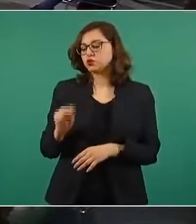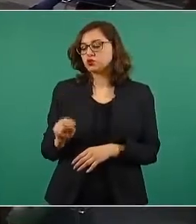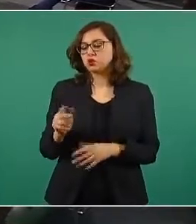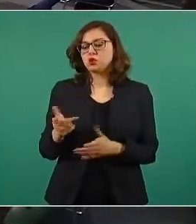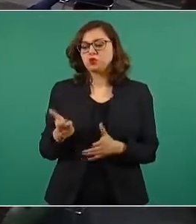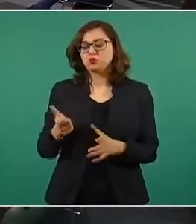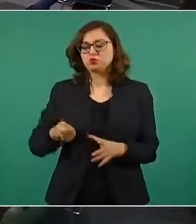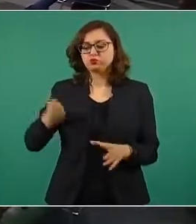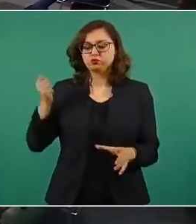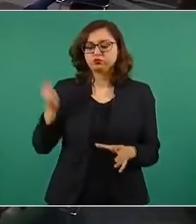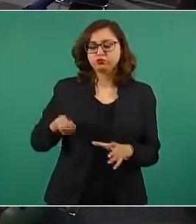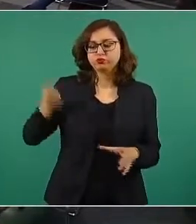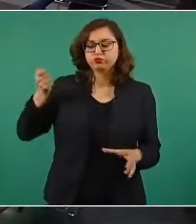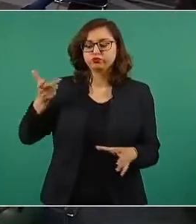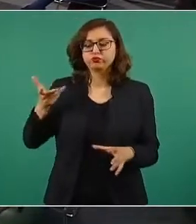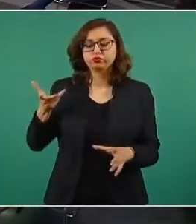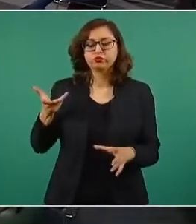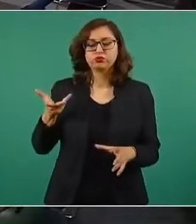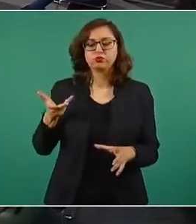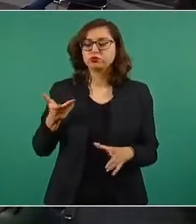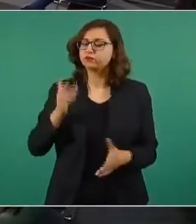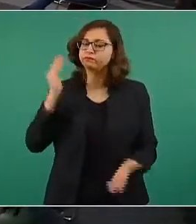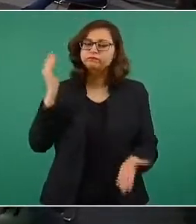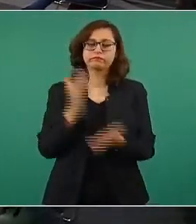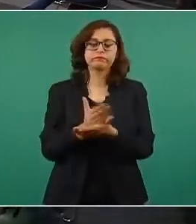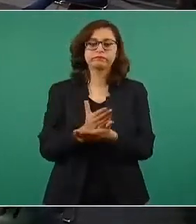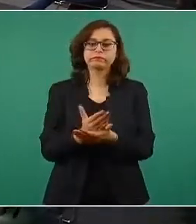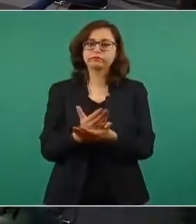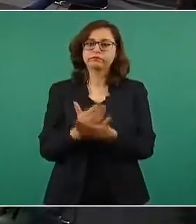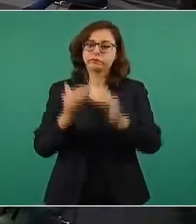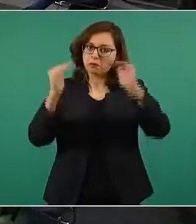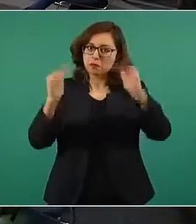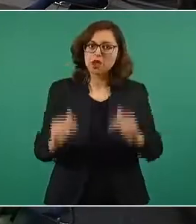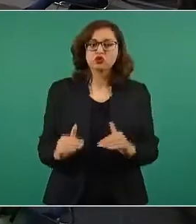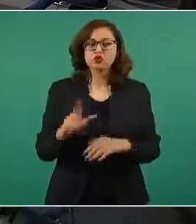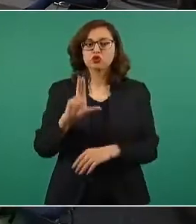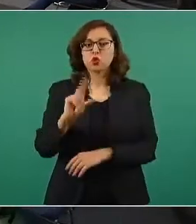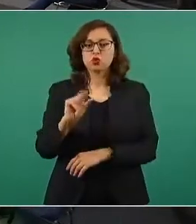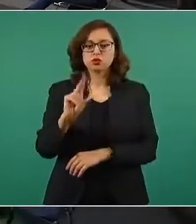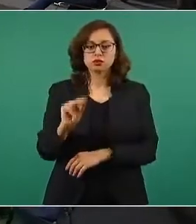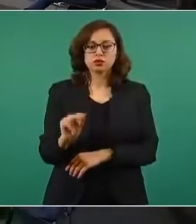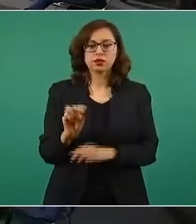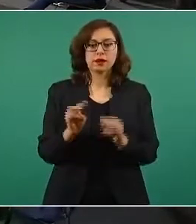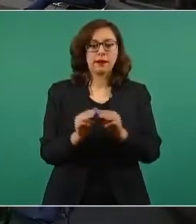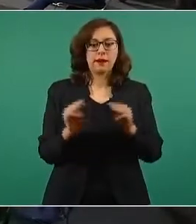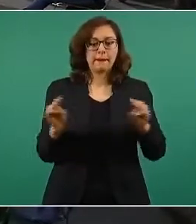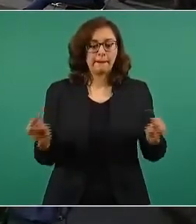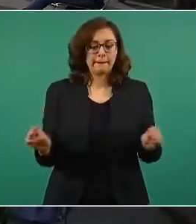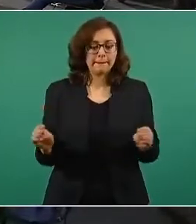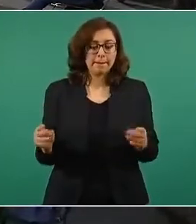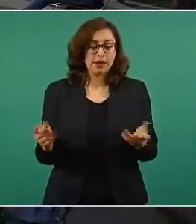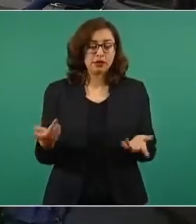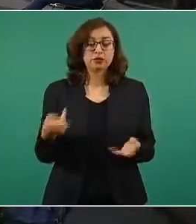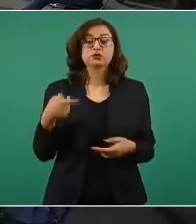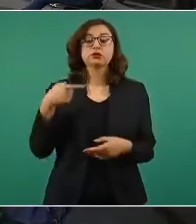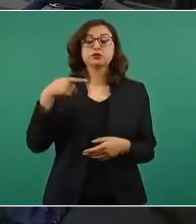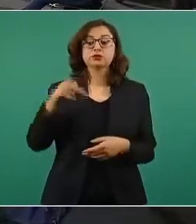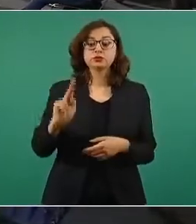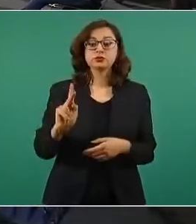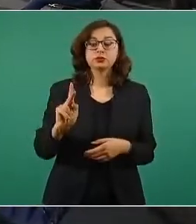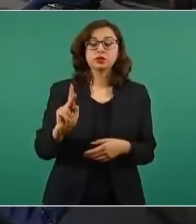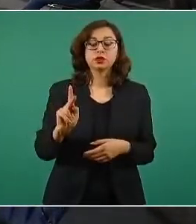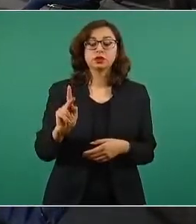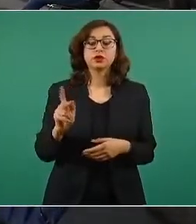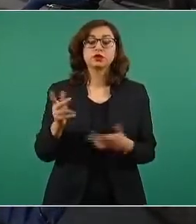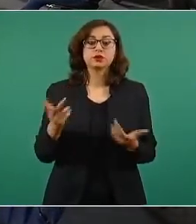sólo 80 metros. De todas maneras, para que